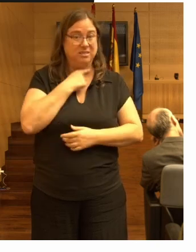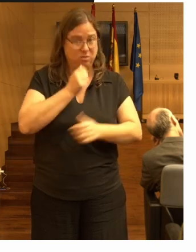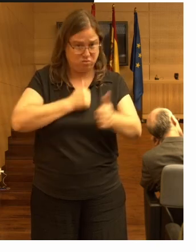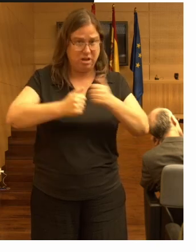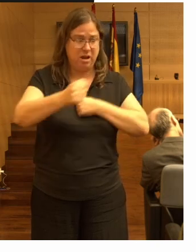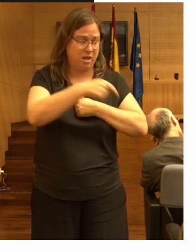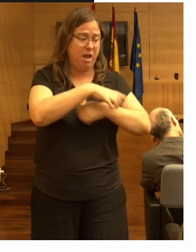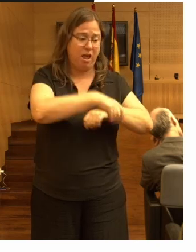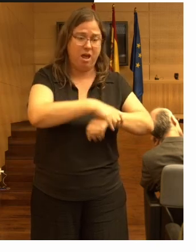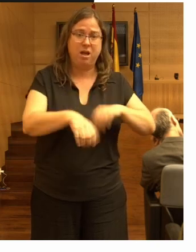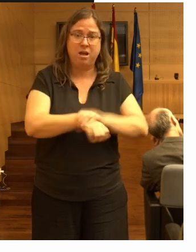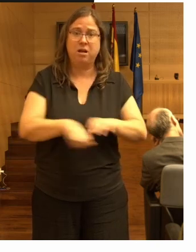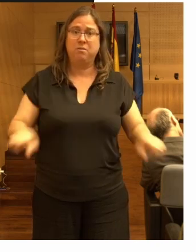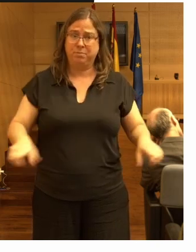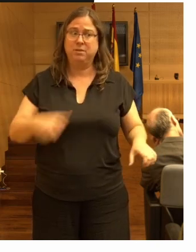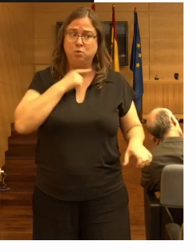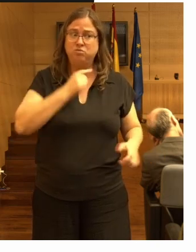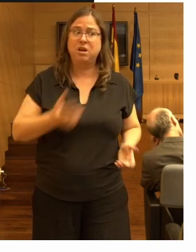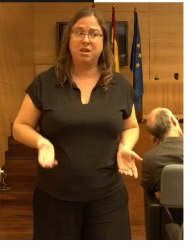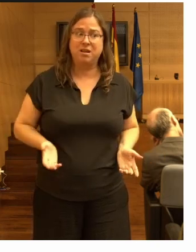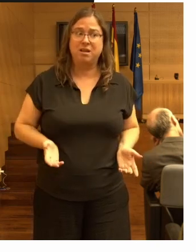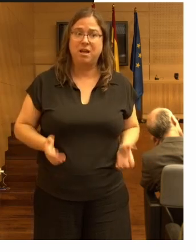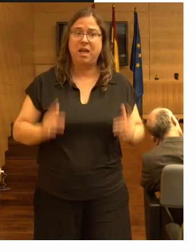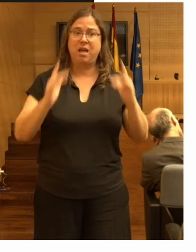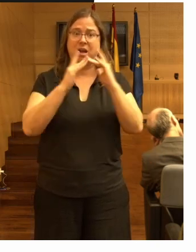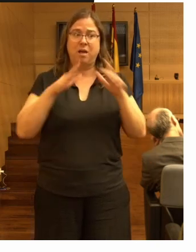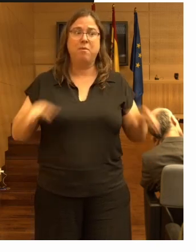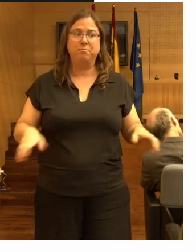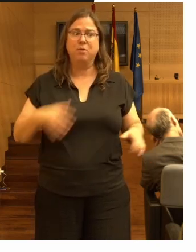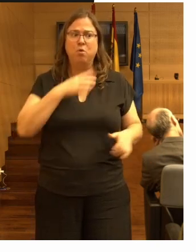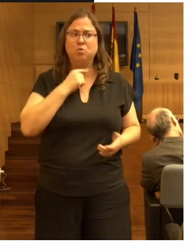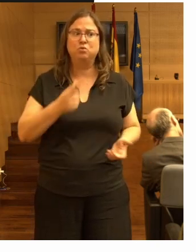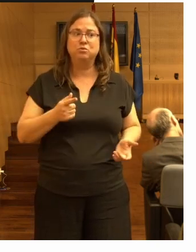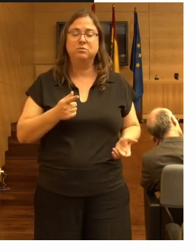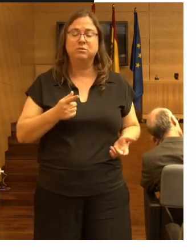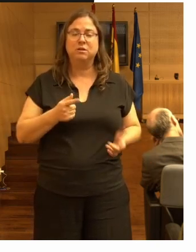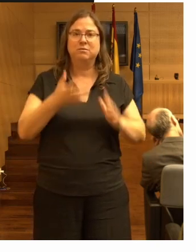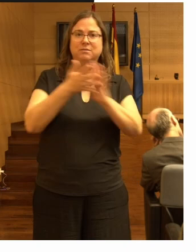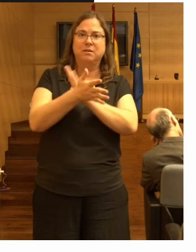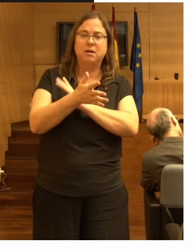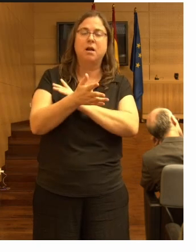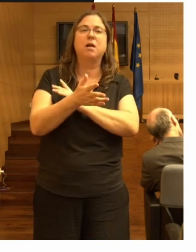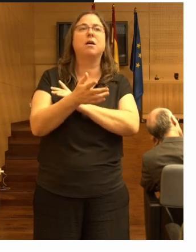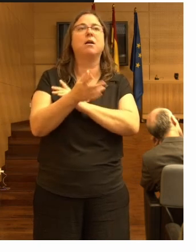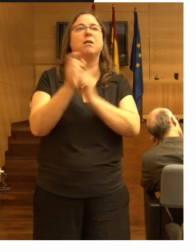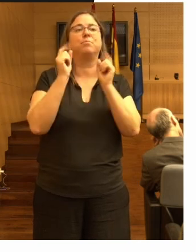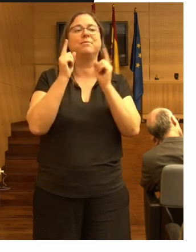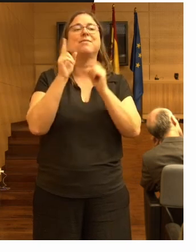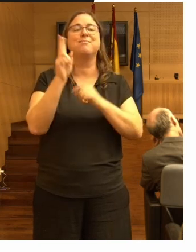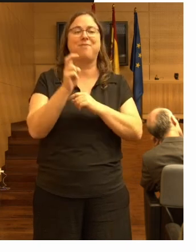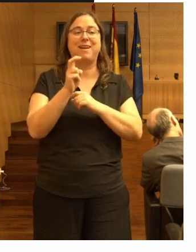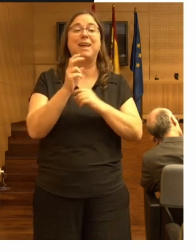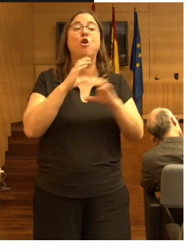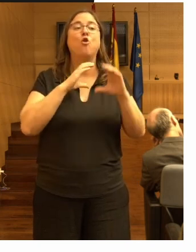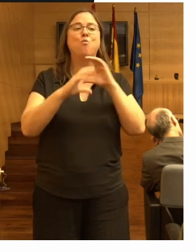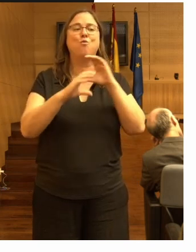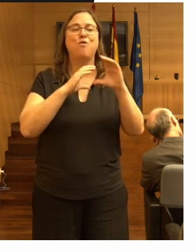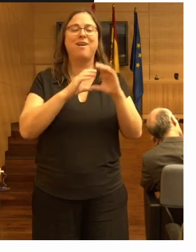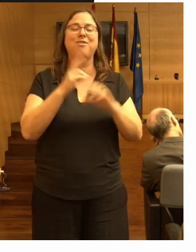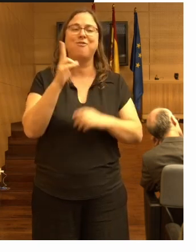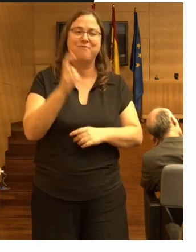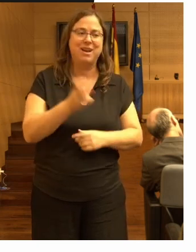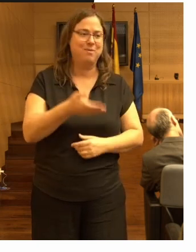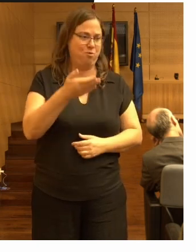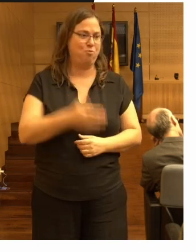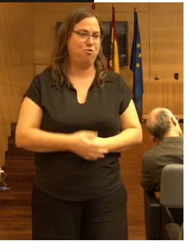quedarte atado a una cama estas cosas sirven la comunicación es muy